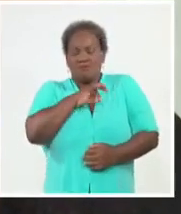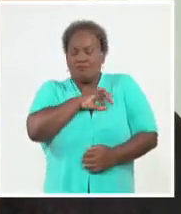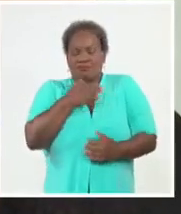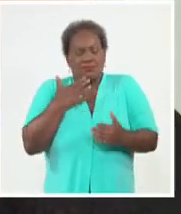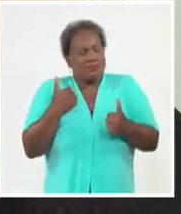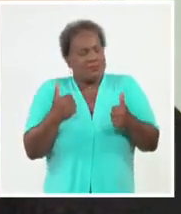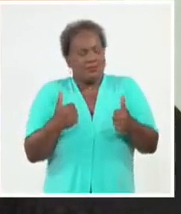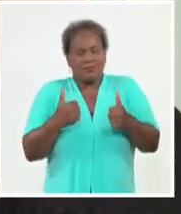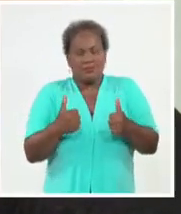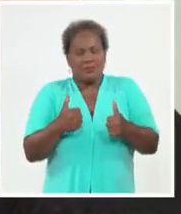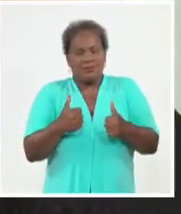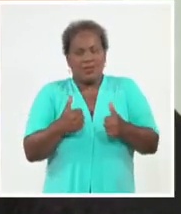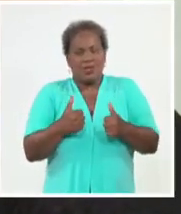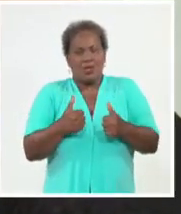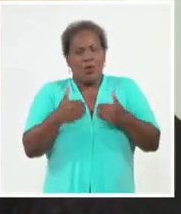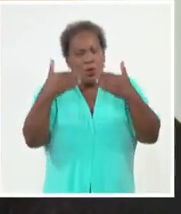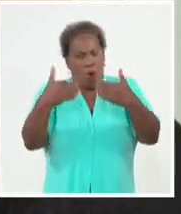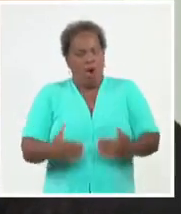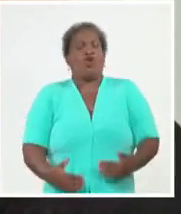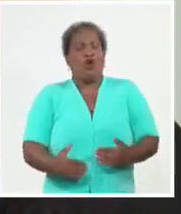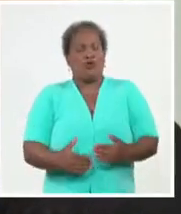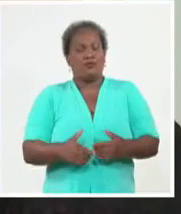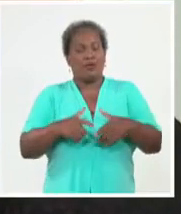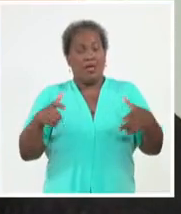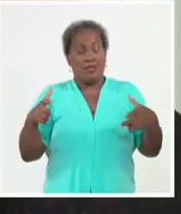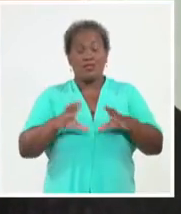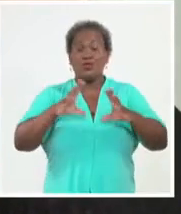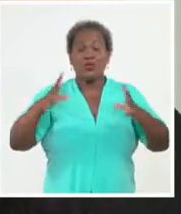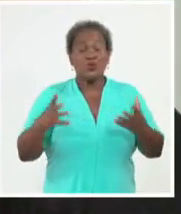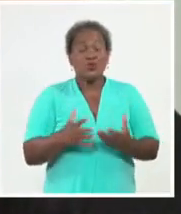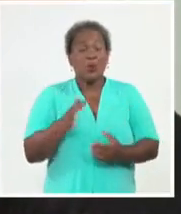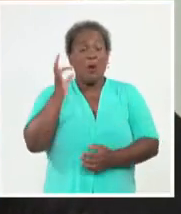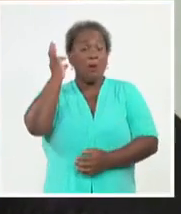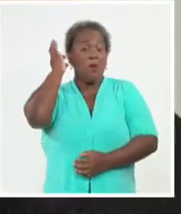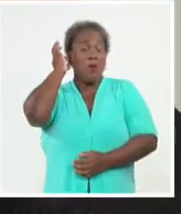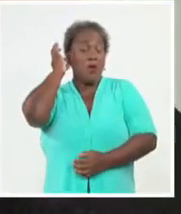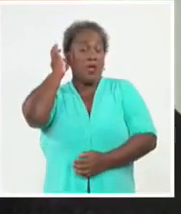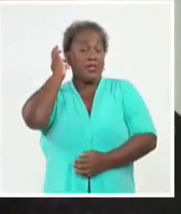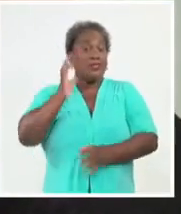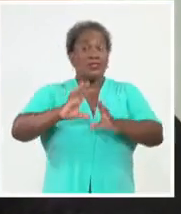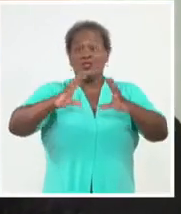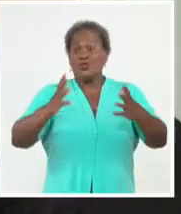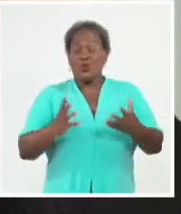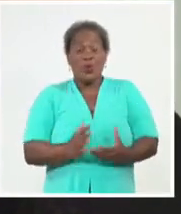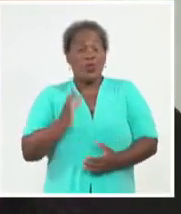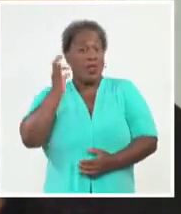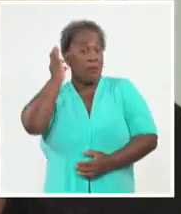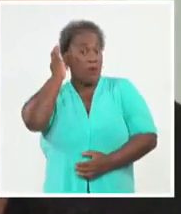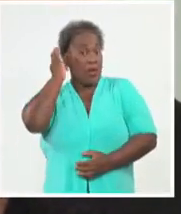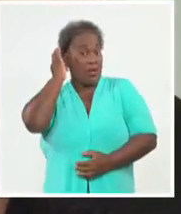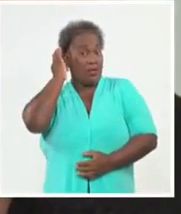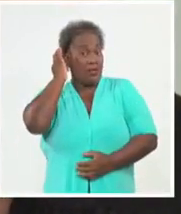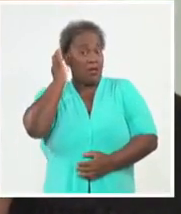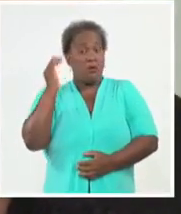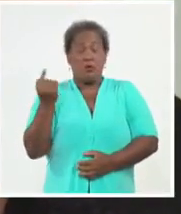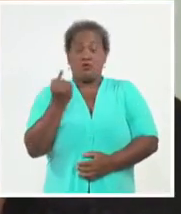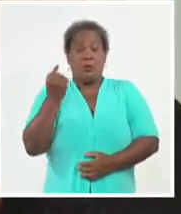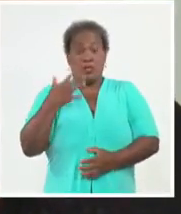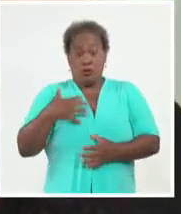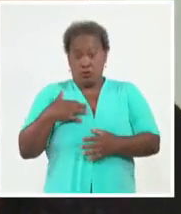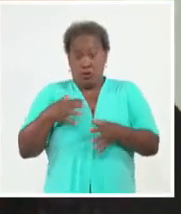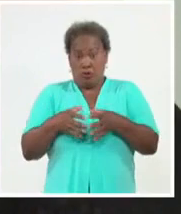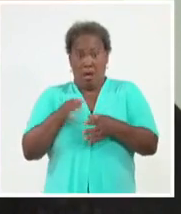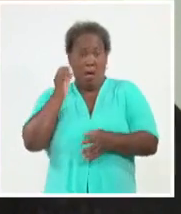que de verdad que todas las mujeres, todas las mujeres, porque no solamente somos Marianas nosotros porque